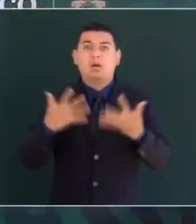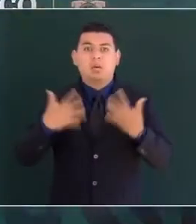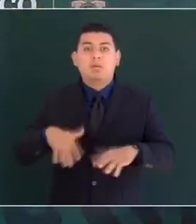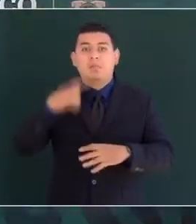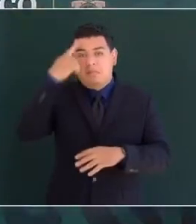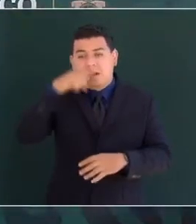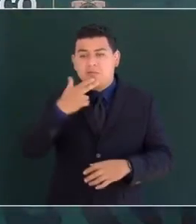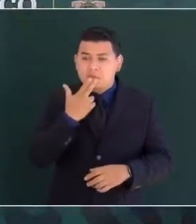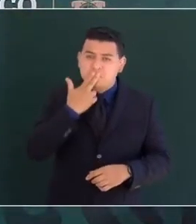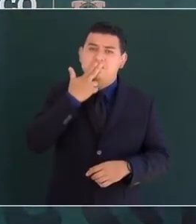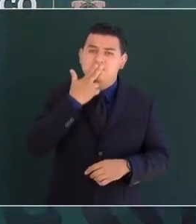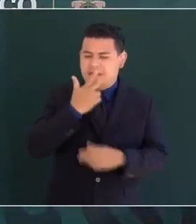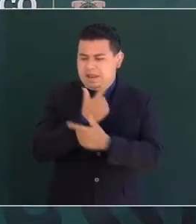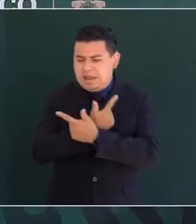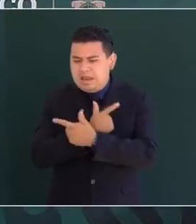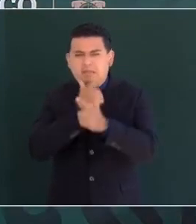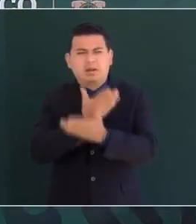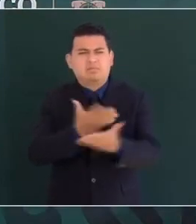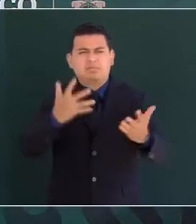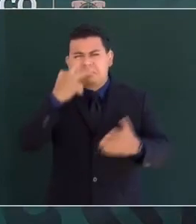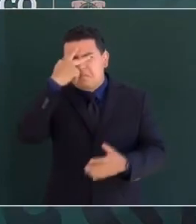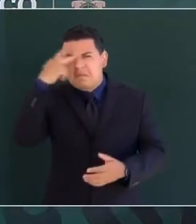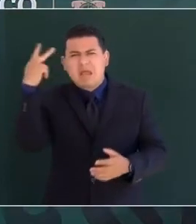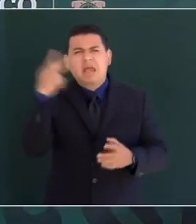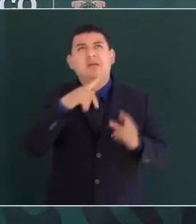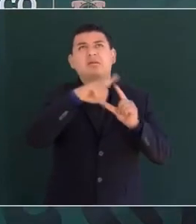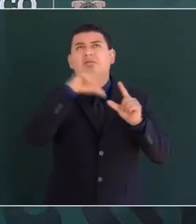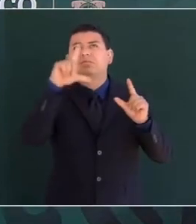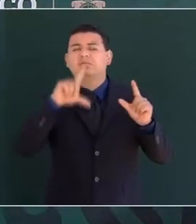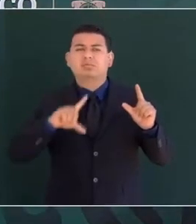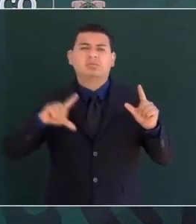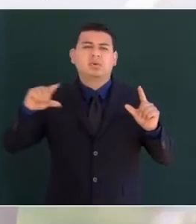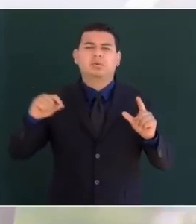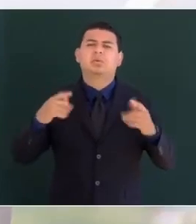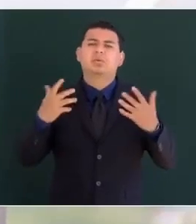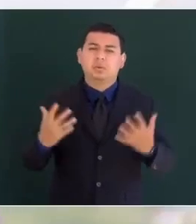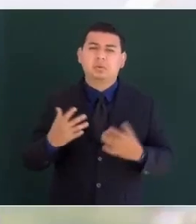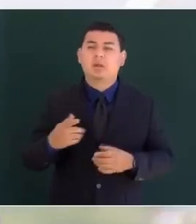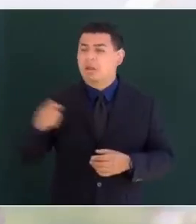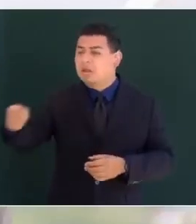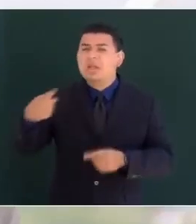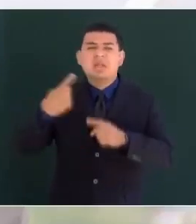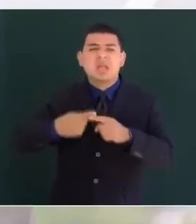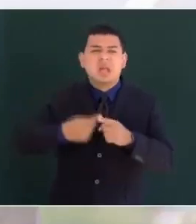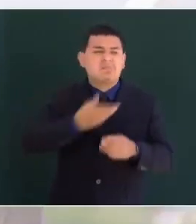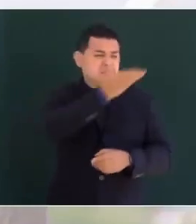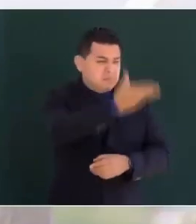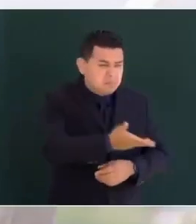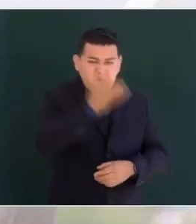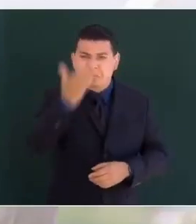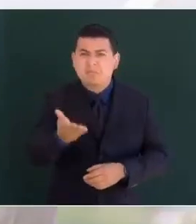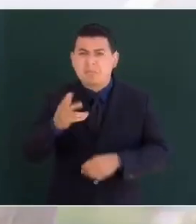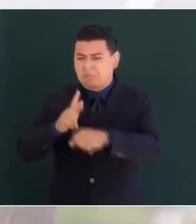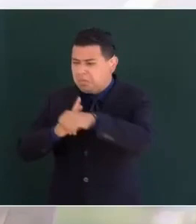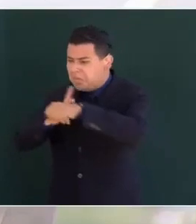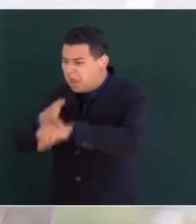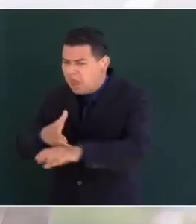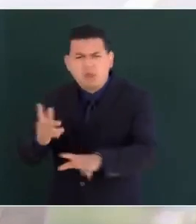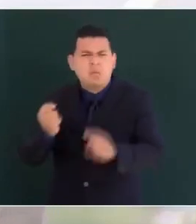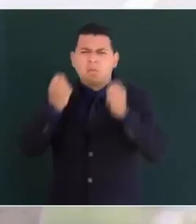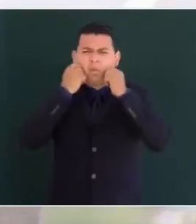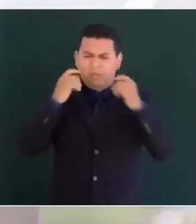y libertad para la gente mexicana, sin importar de donde vinieron. Su ejemplo